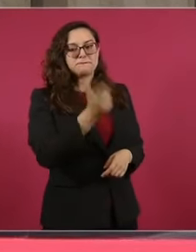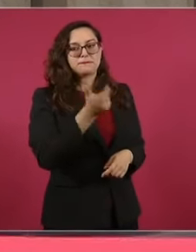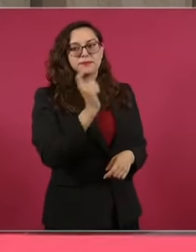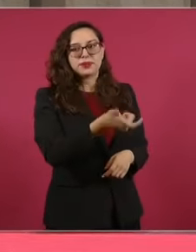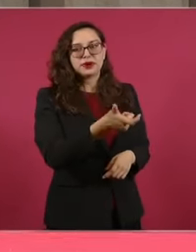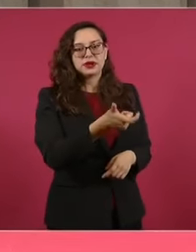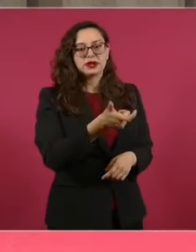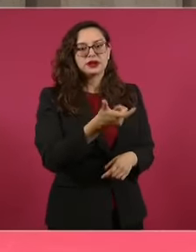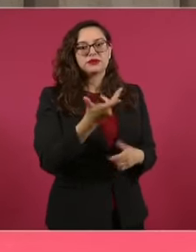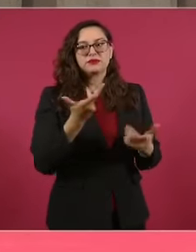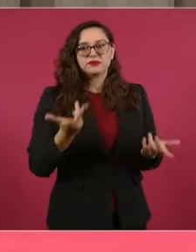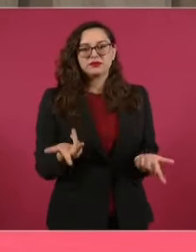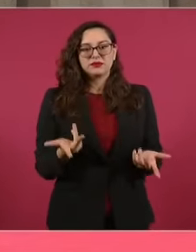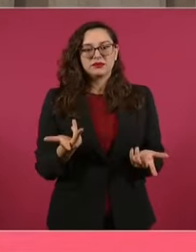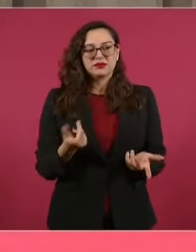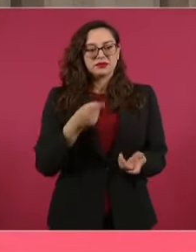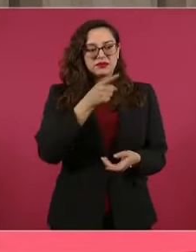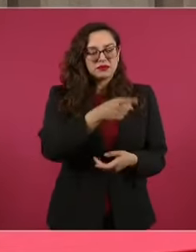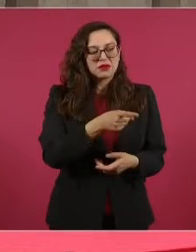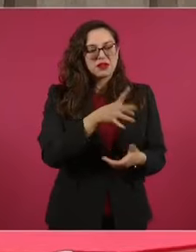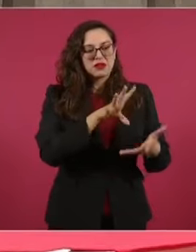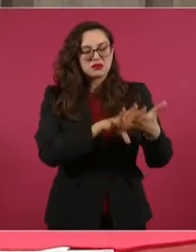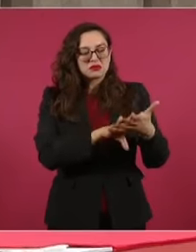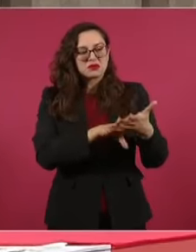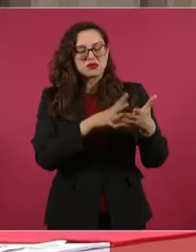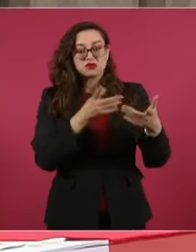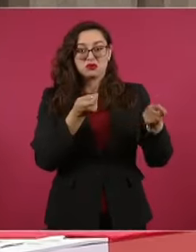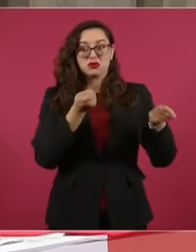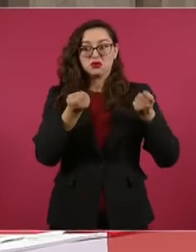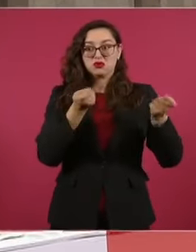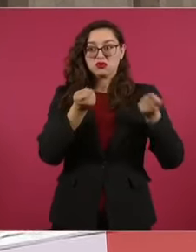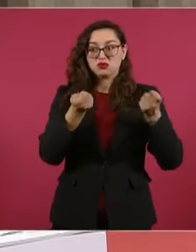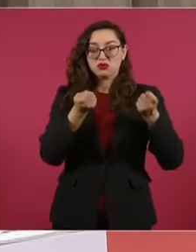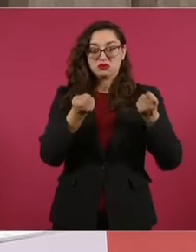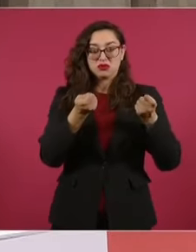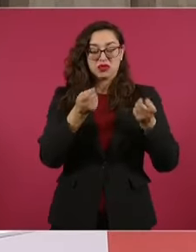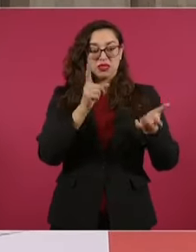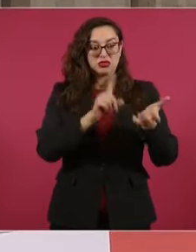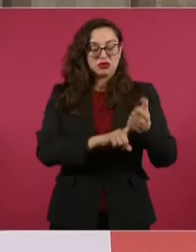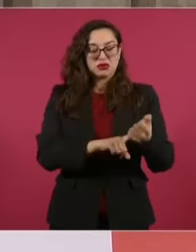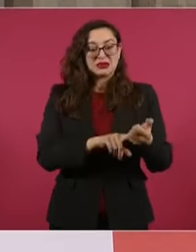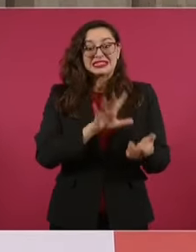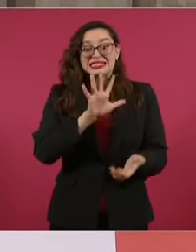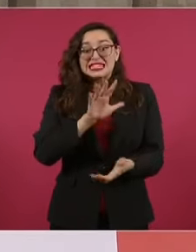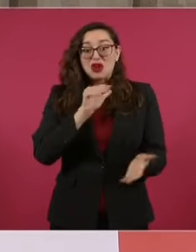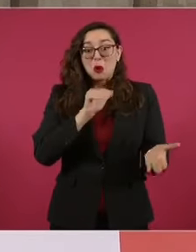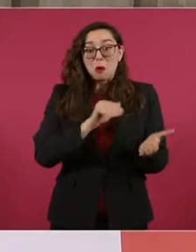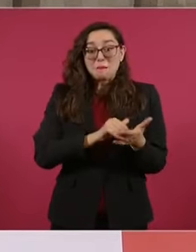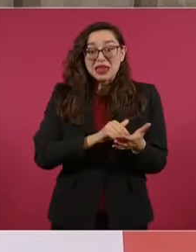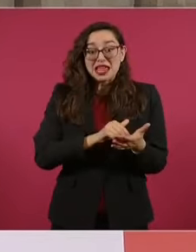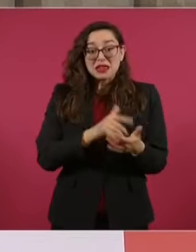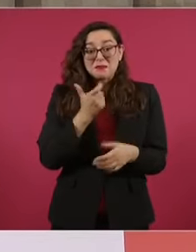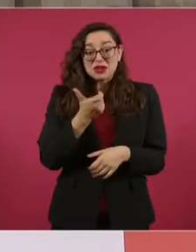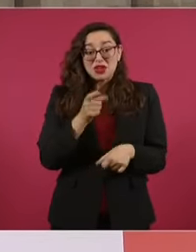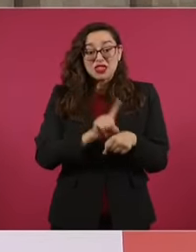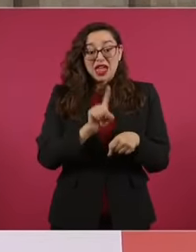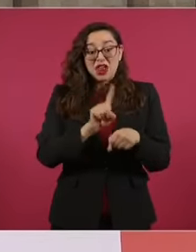ocupados los reclusorios a razón de cinco mil pesos diarios por recluso.